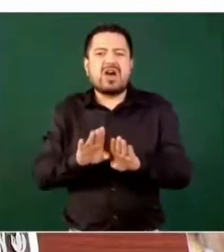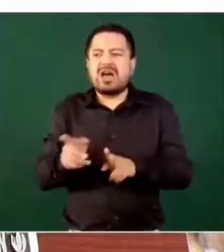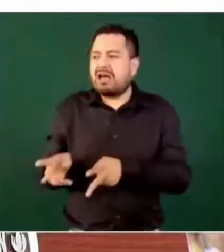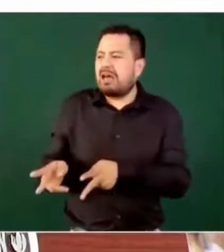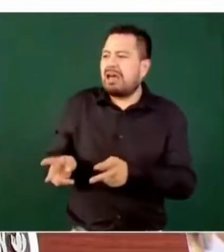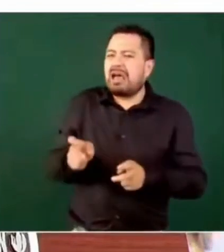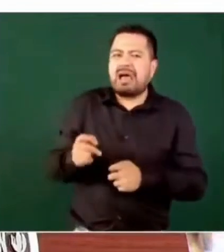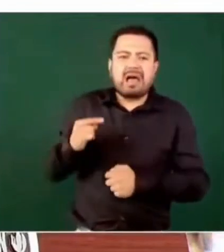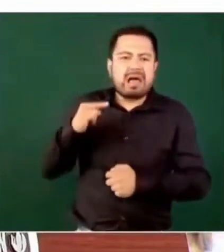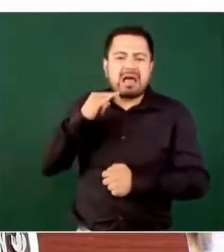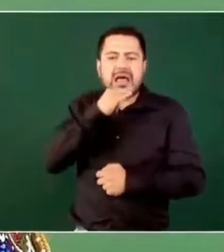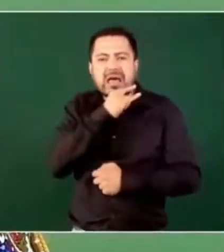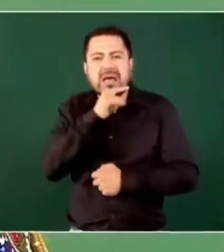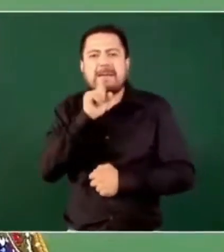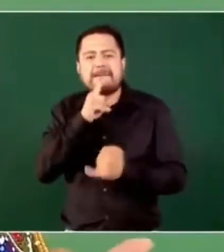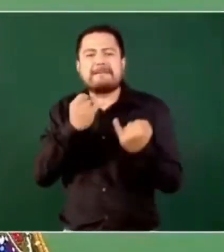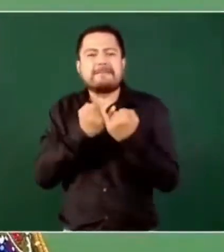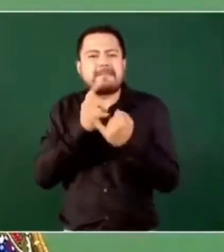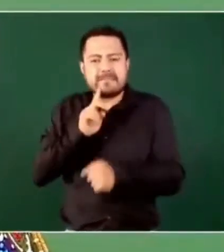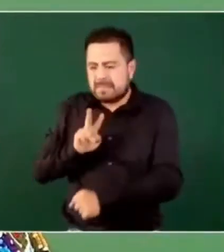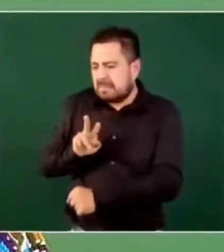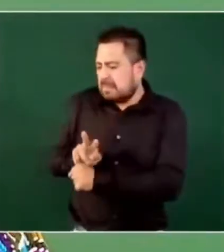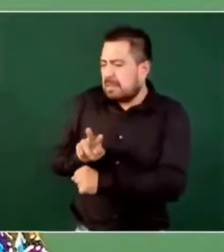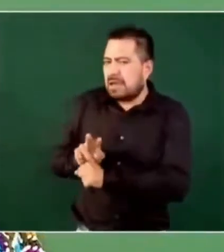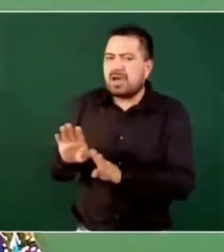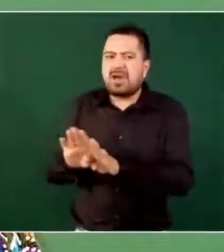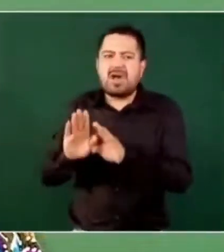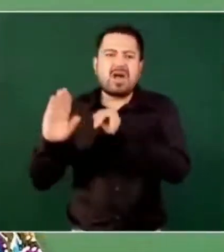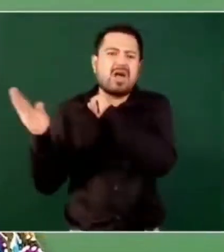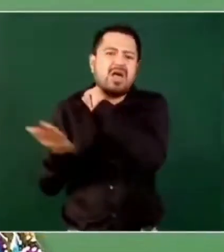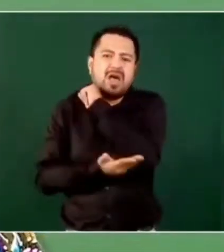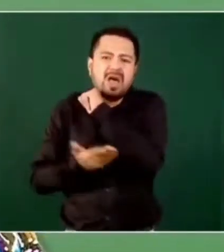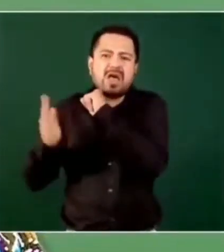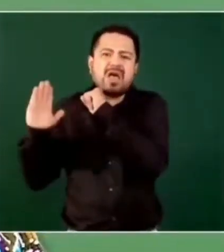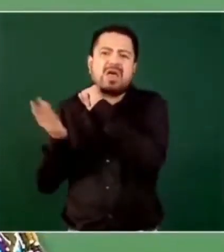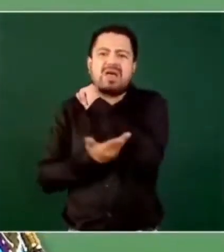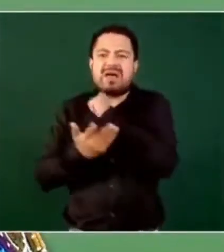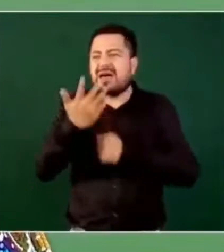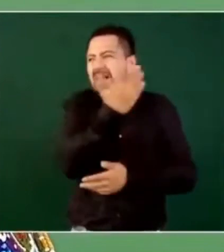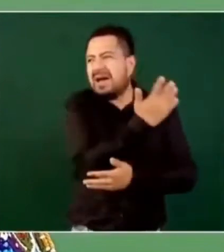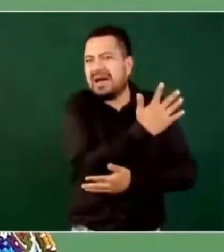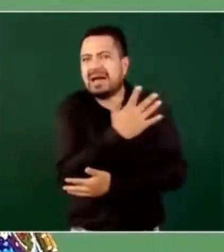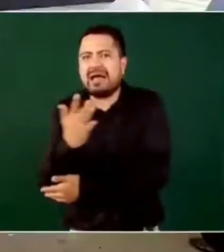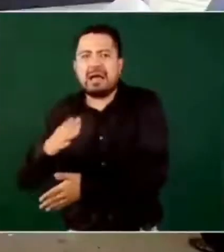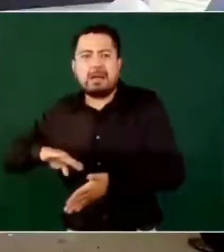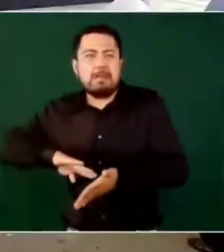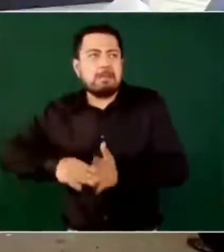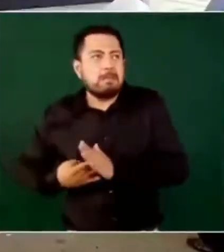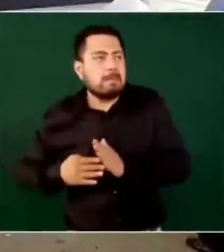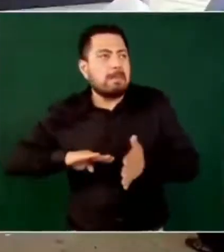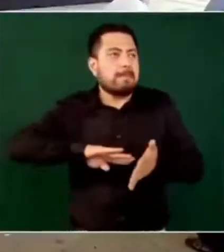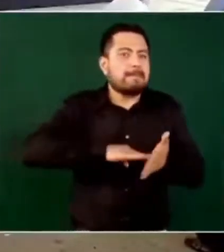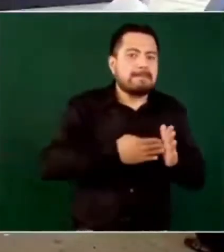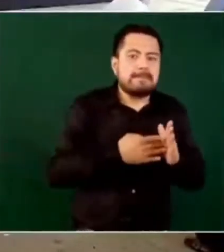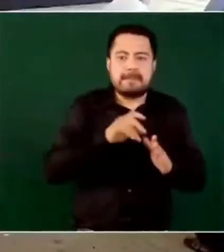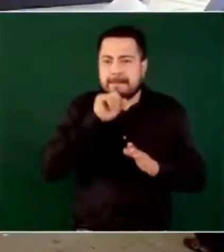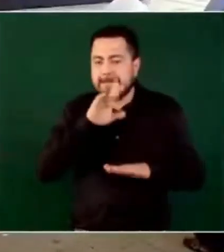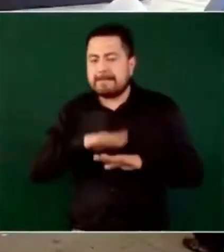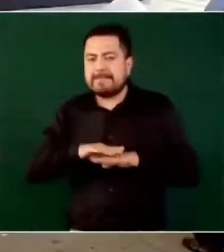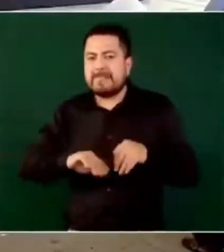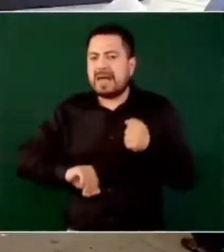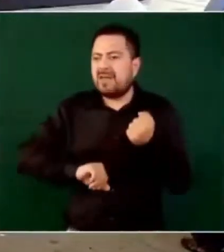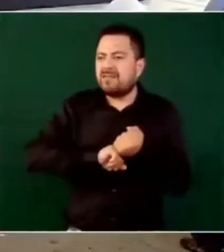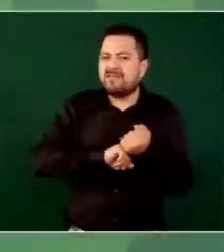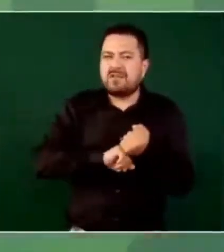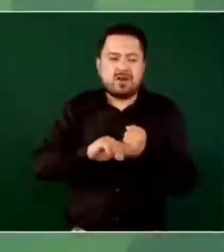por supuesto, vigilancia de la tala ilegal también en algunos estados y el fortalecimiento de